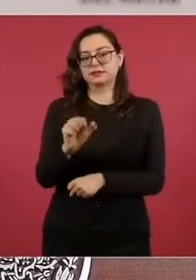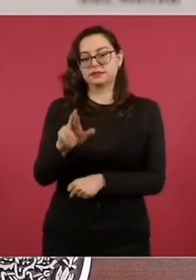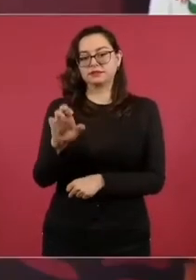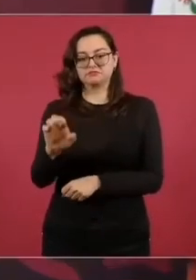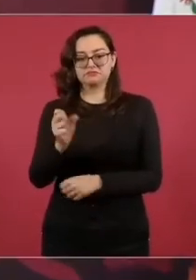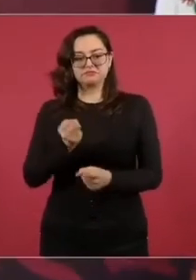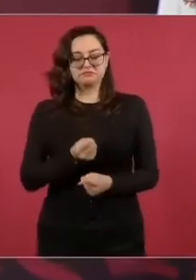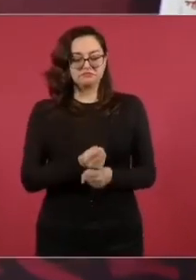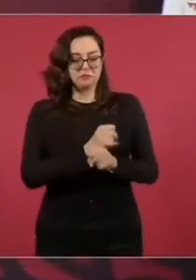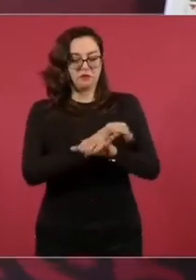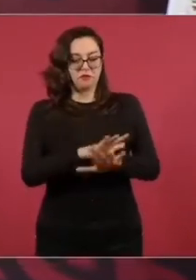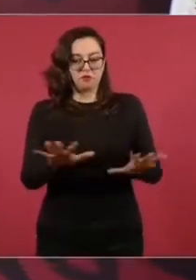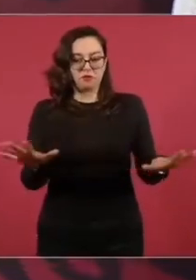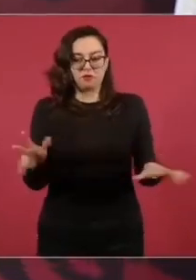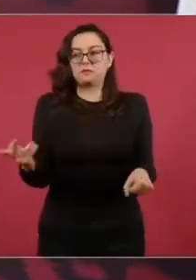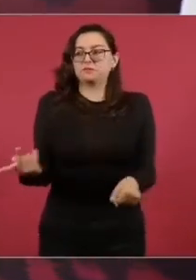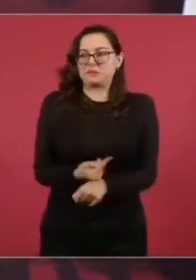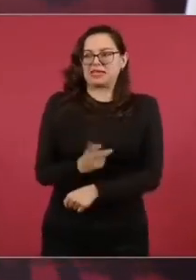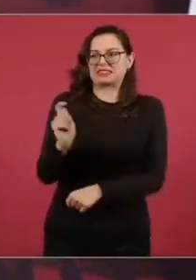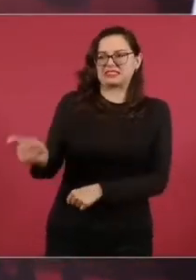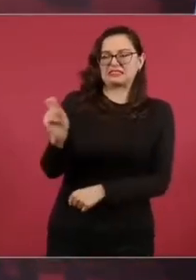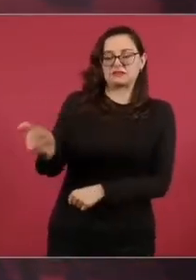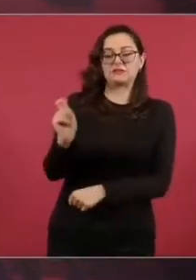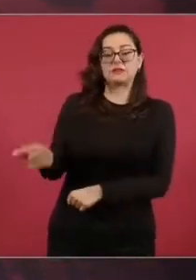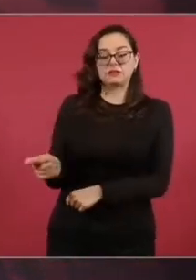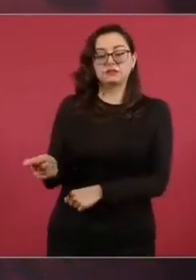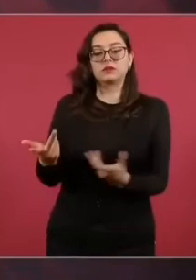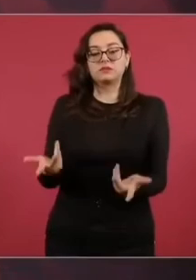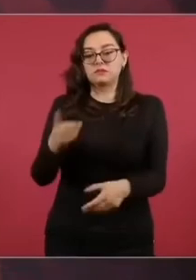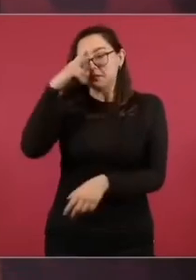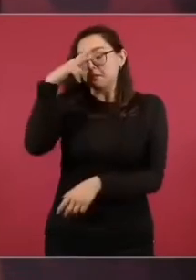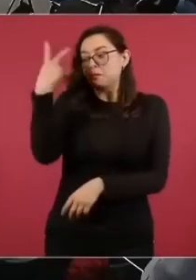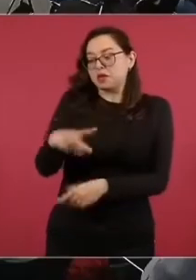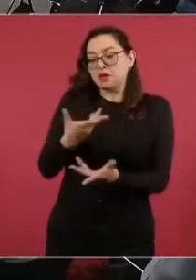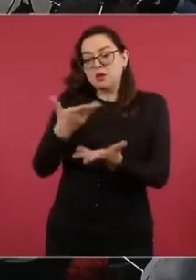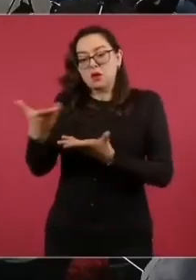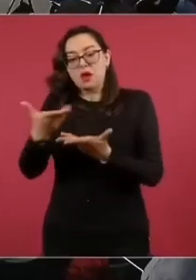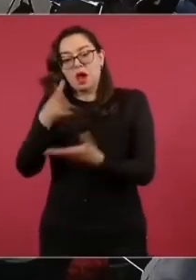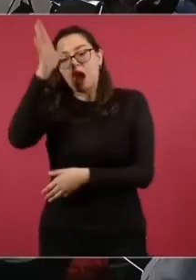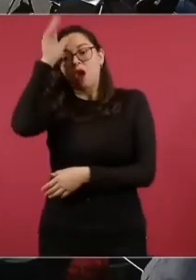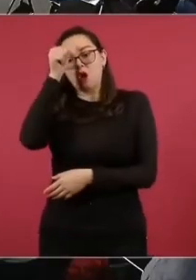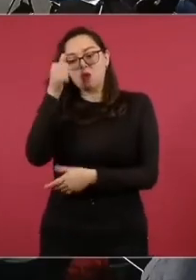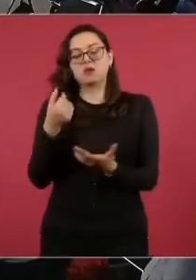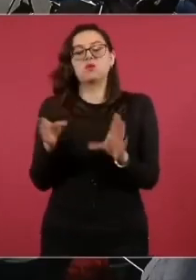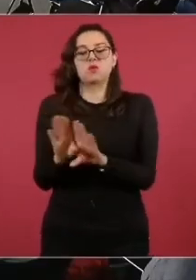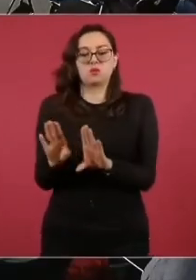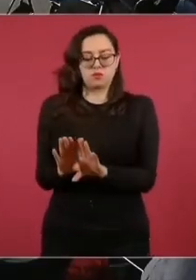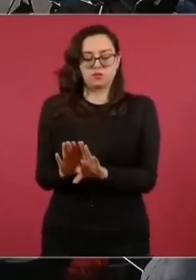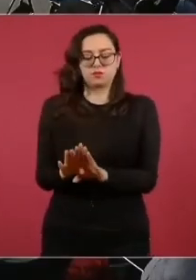de la situación en Haití y de los acuerdos que se tomaron y que respalda a México.